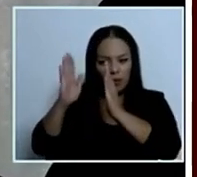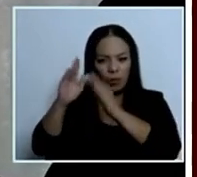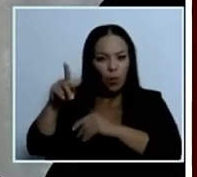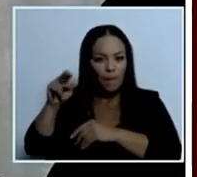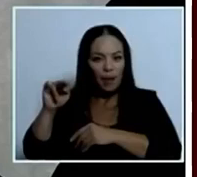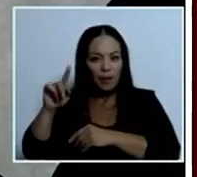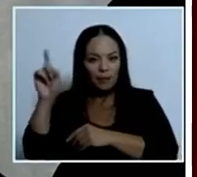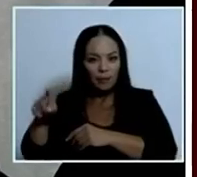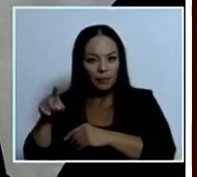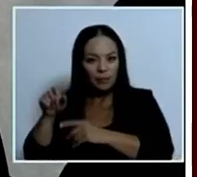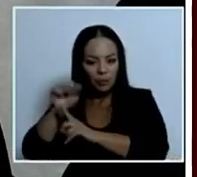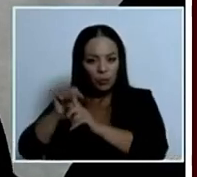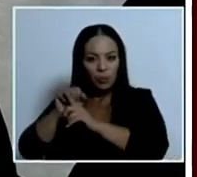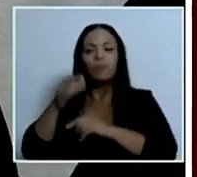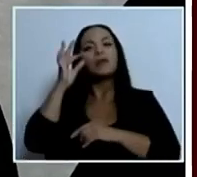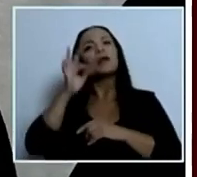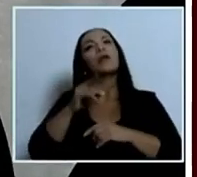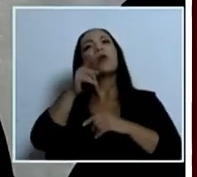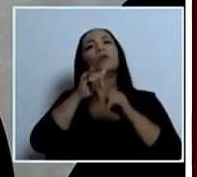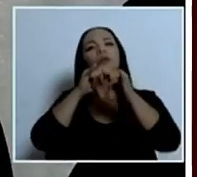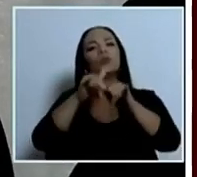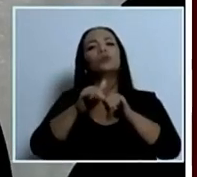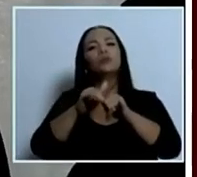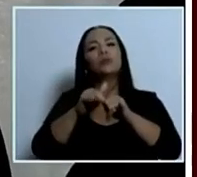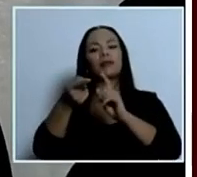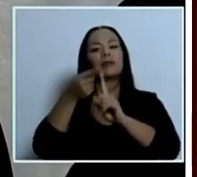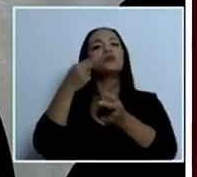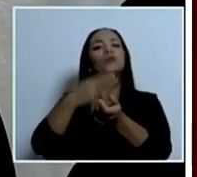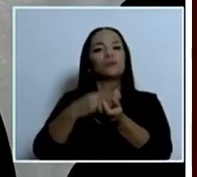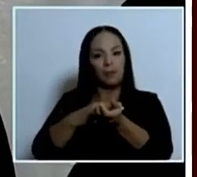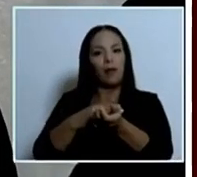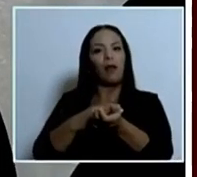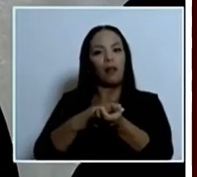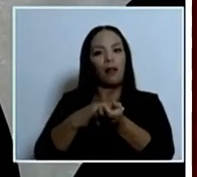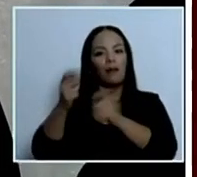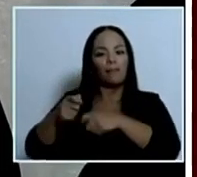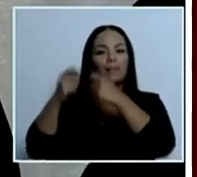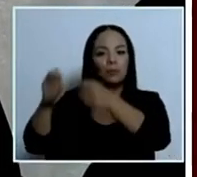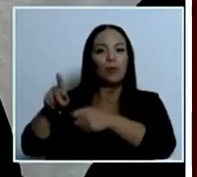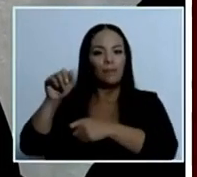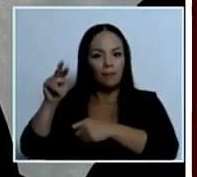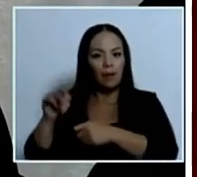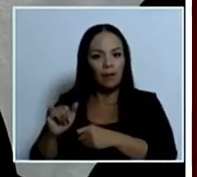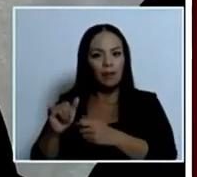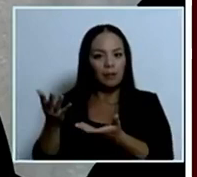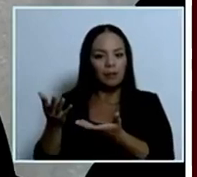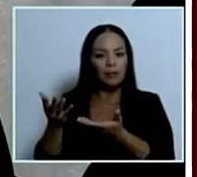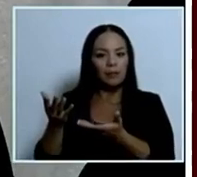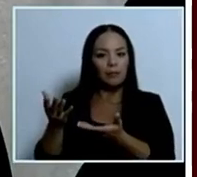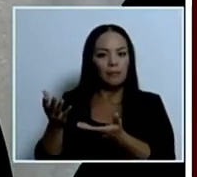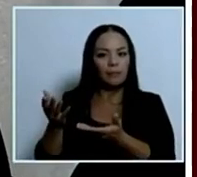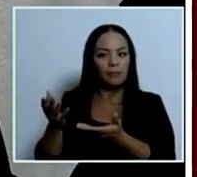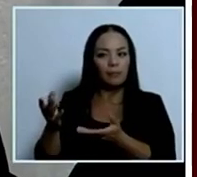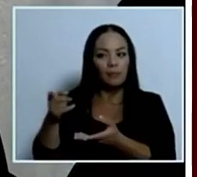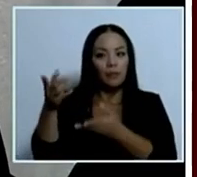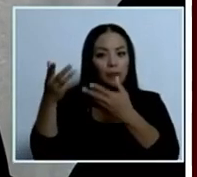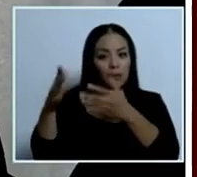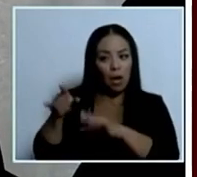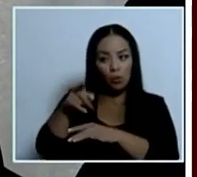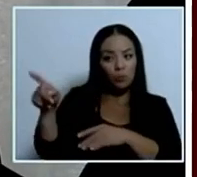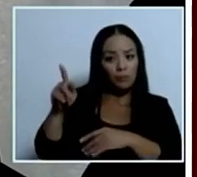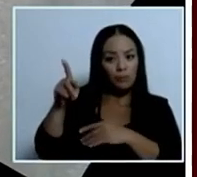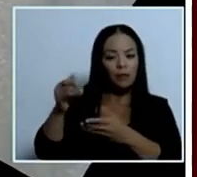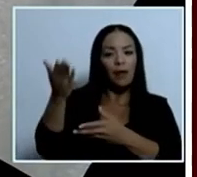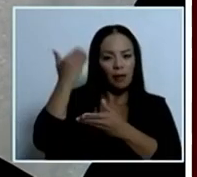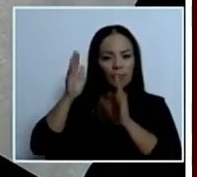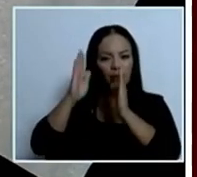que se presentó la denuncia por parte del hospital al PANI entonces conocer si ya a ustedes se le había dado algún tipo de abordaje y